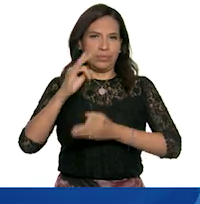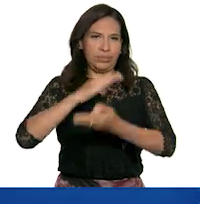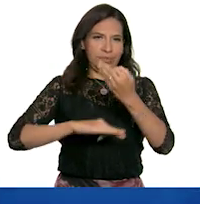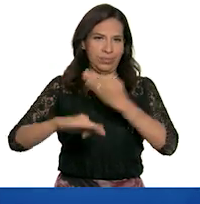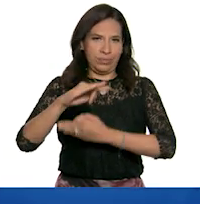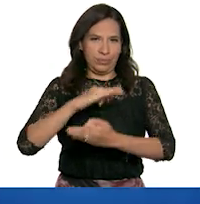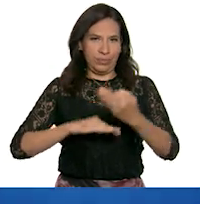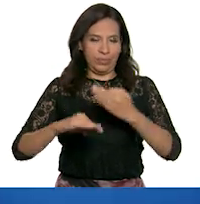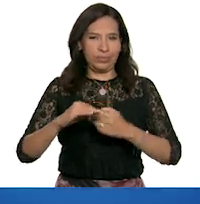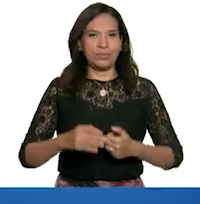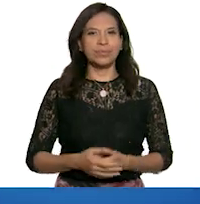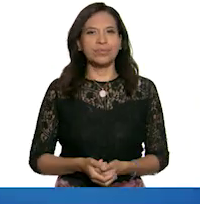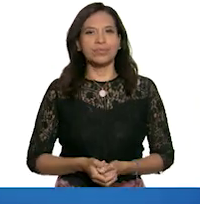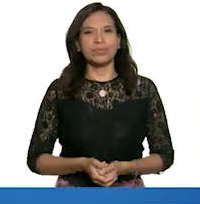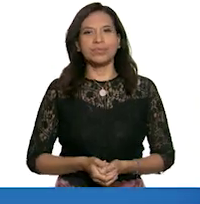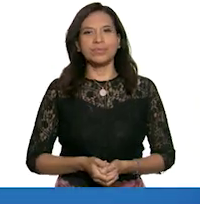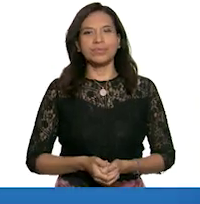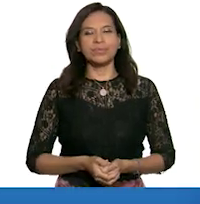unos a los otros.